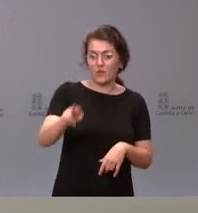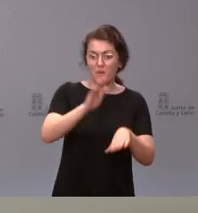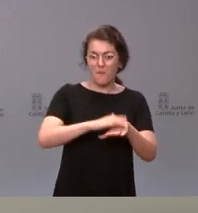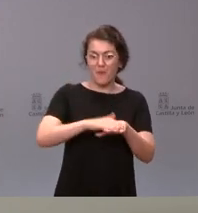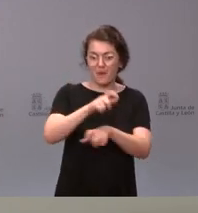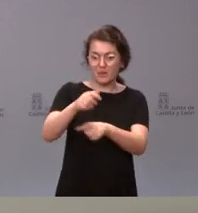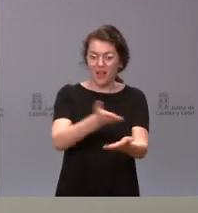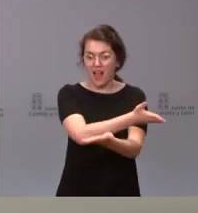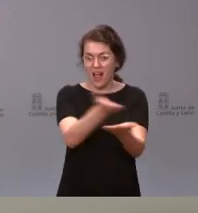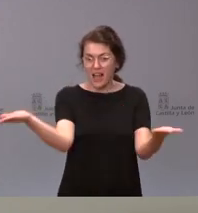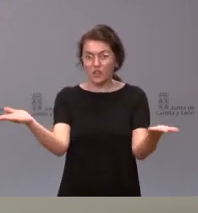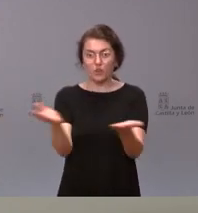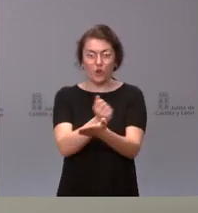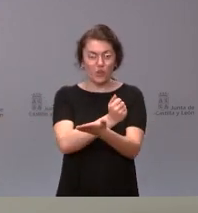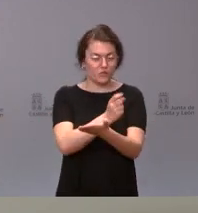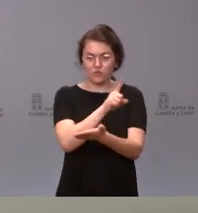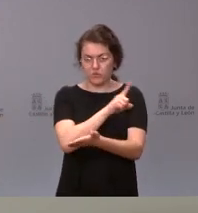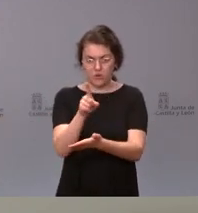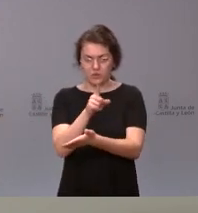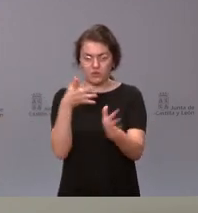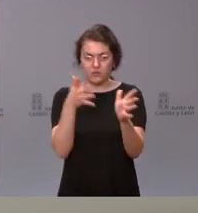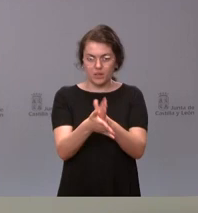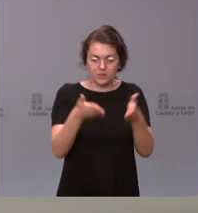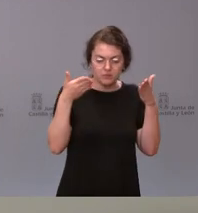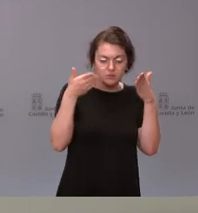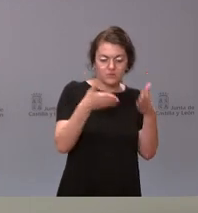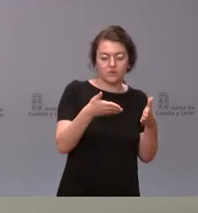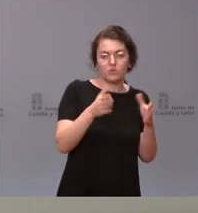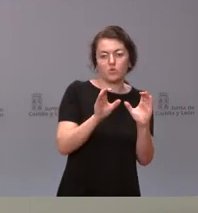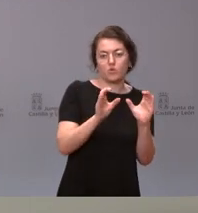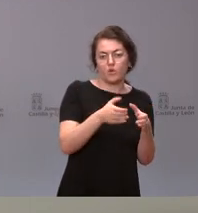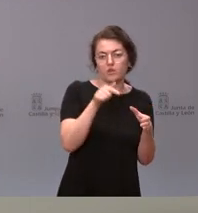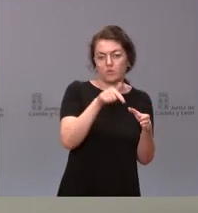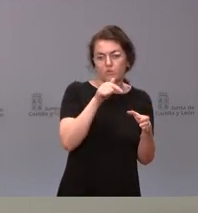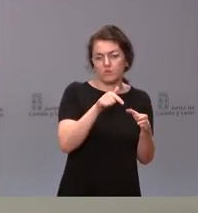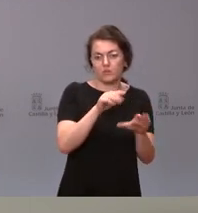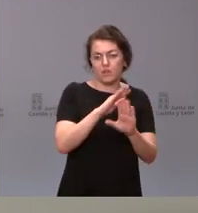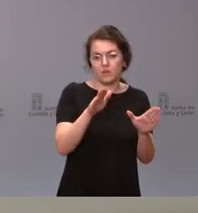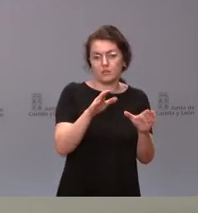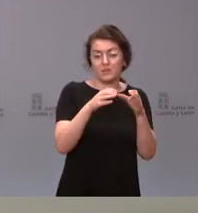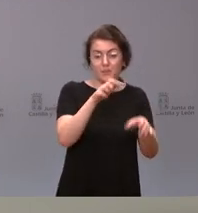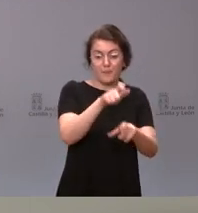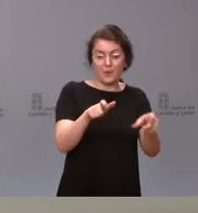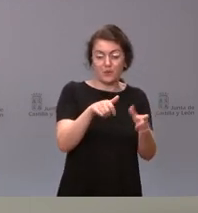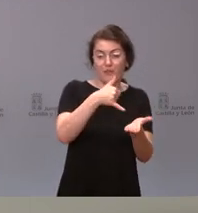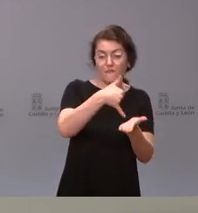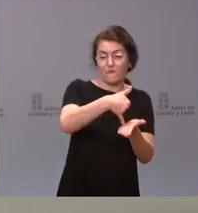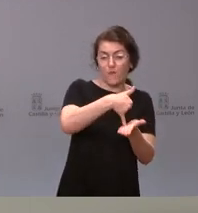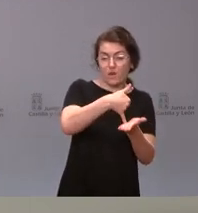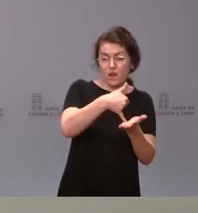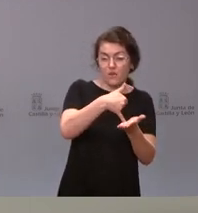de la población, sino concentrada específicamente en ese colectivo. Las personas vulnerables, las personas